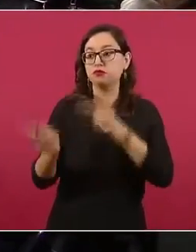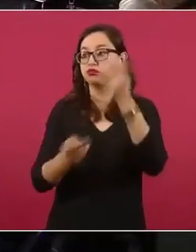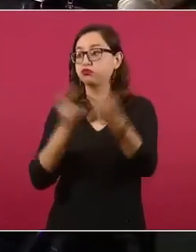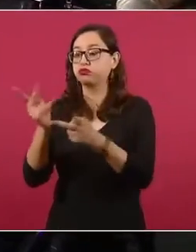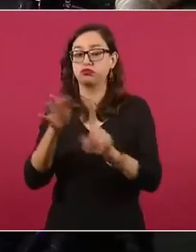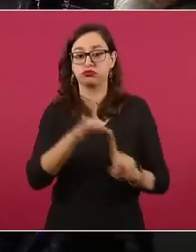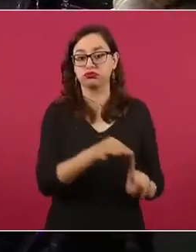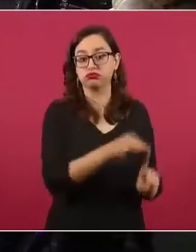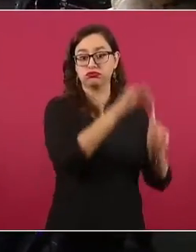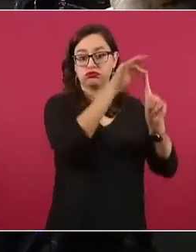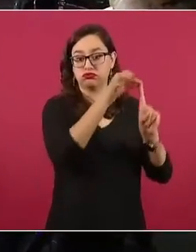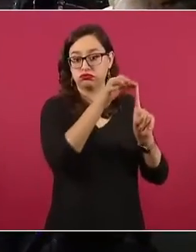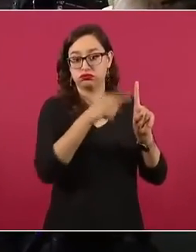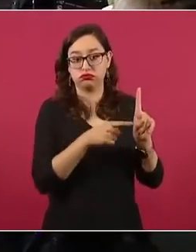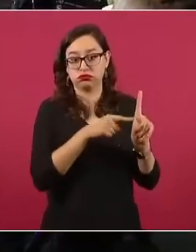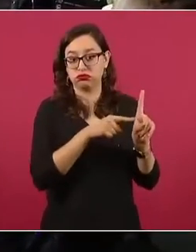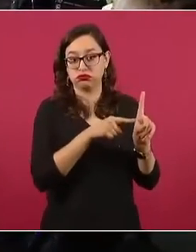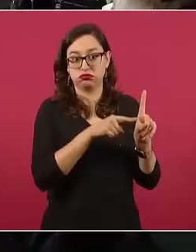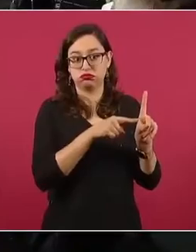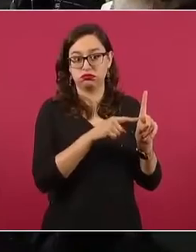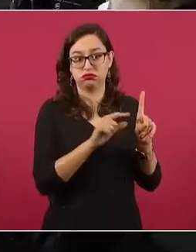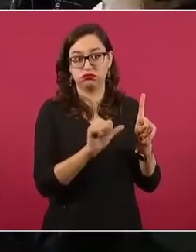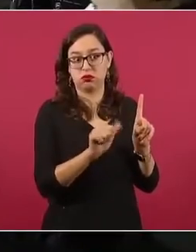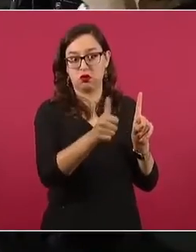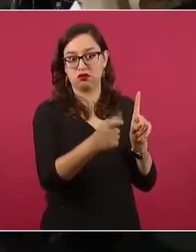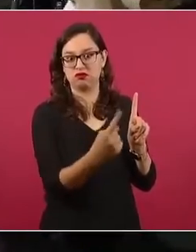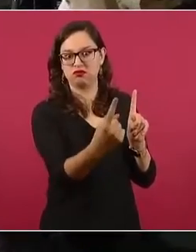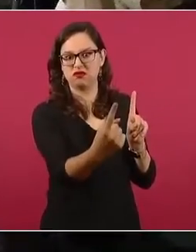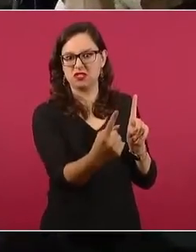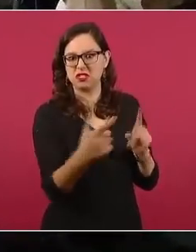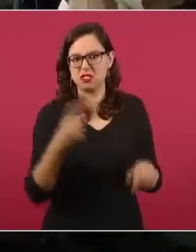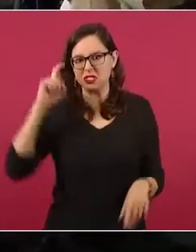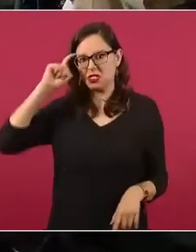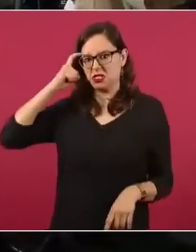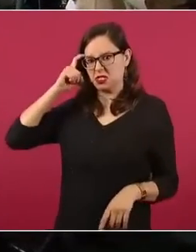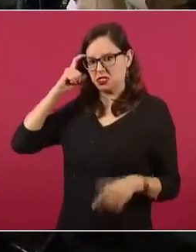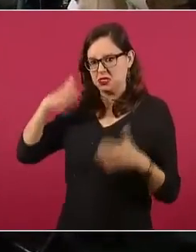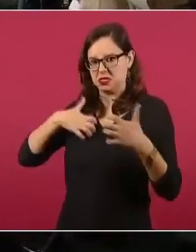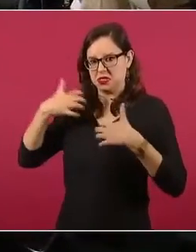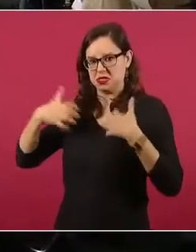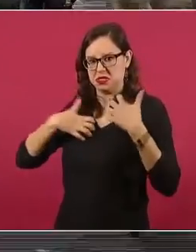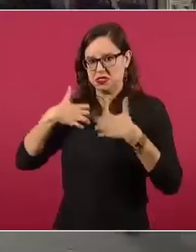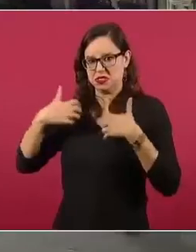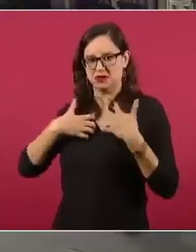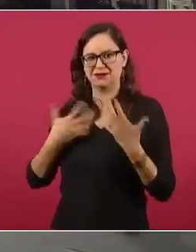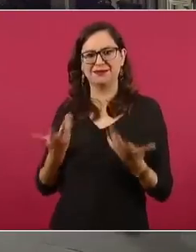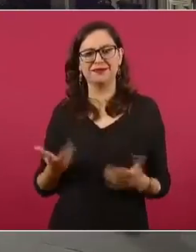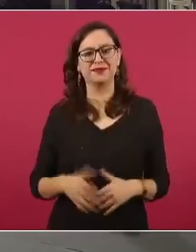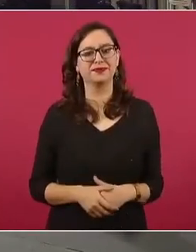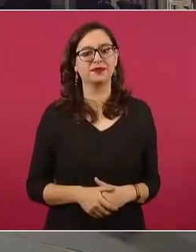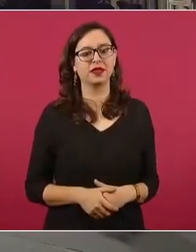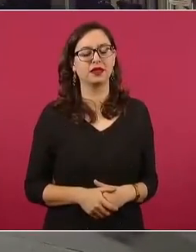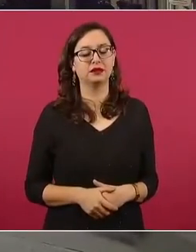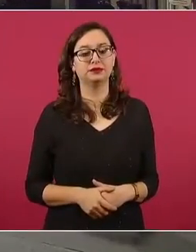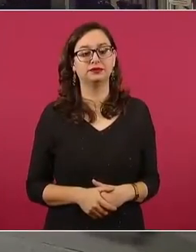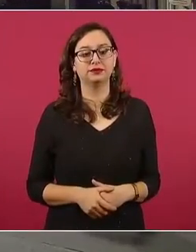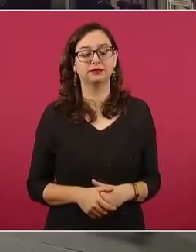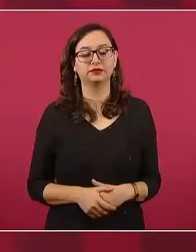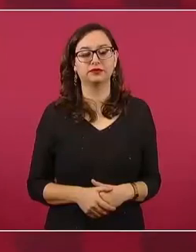y hay dos, tres grupos, pero en Chihuahua. Y Adán Augusto dijo la semana pasada